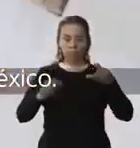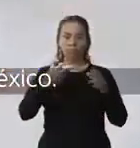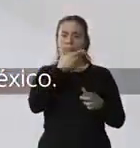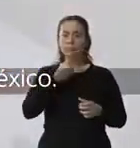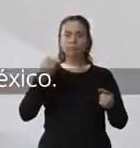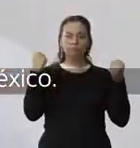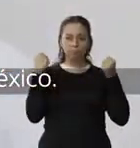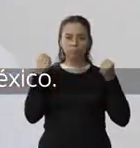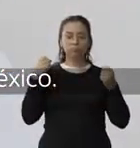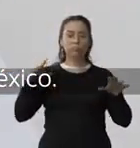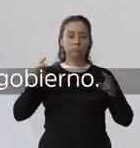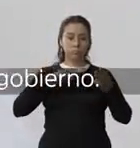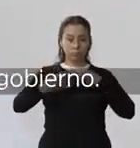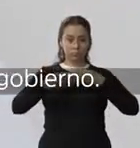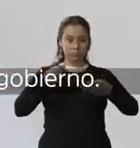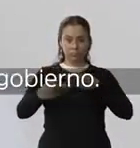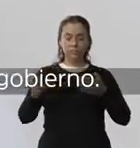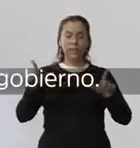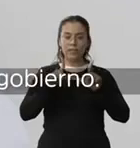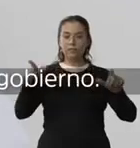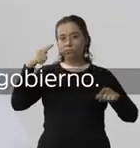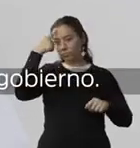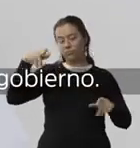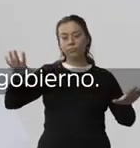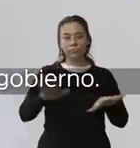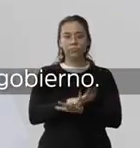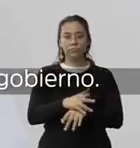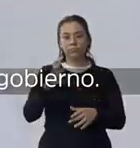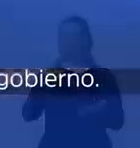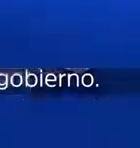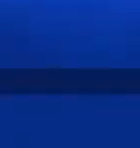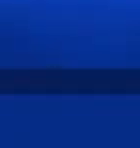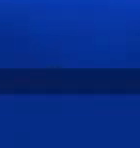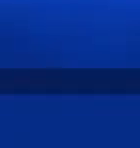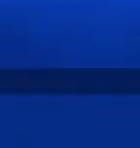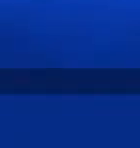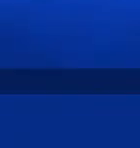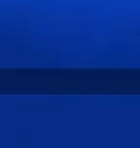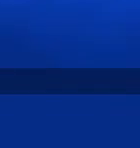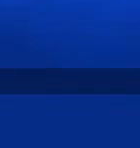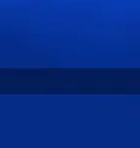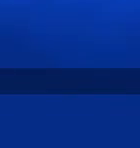preparado para cambiar la Ciudad de México. Santiago Taboada, precandidato a jefe de gobierno. El cambio que queremos. PAM.